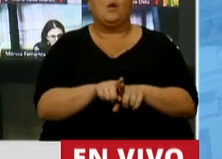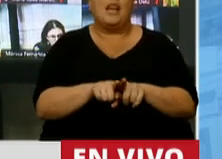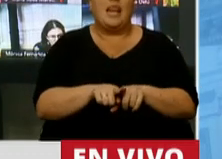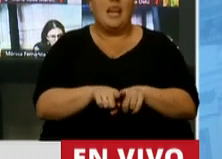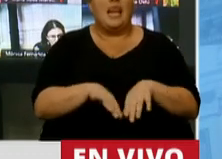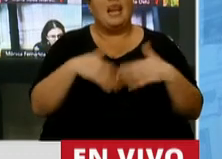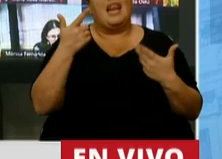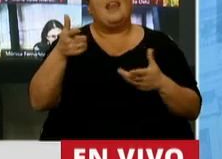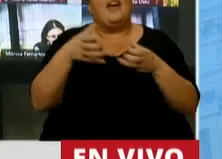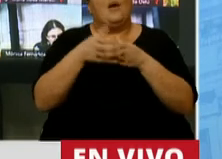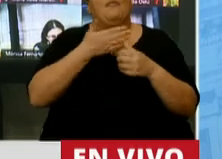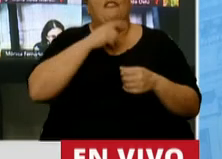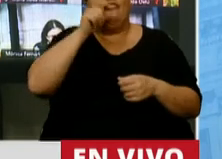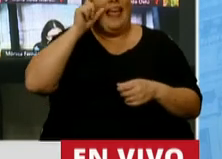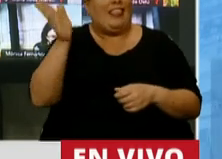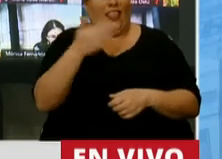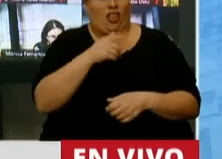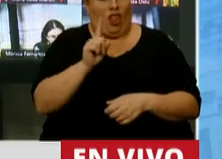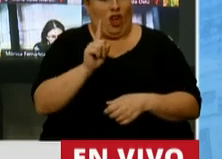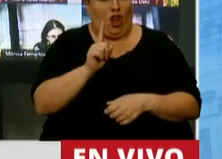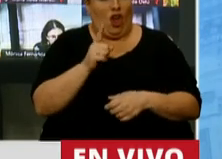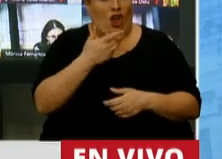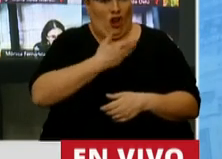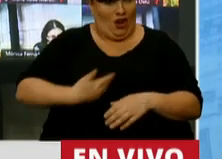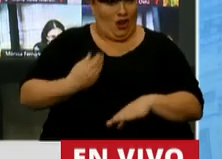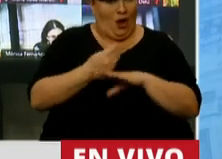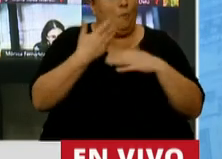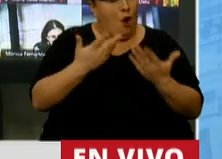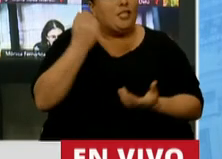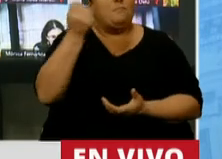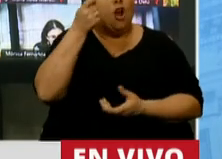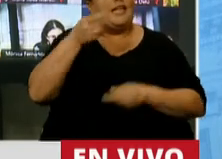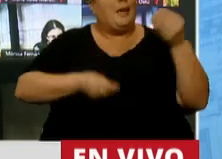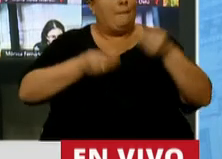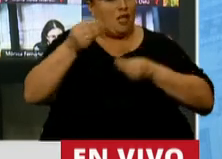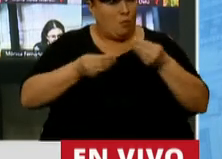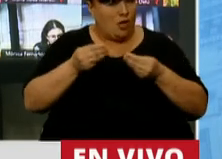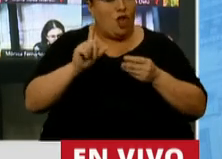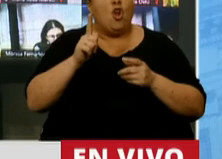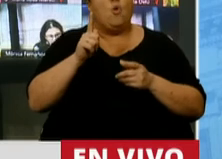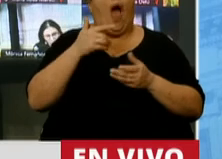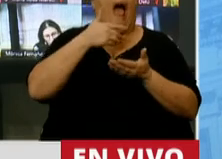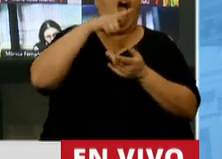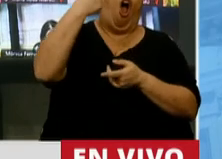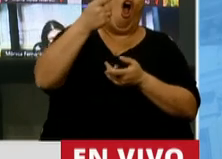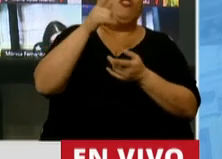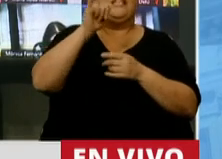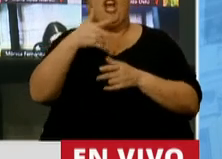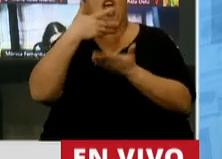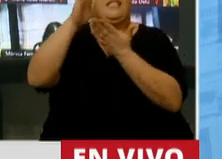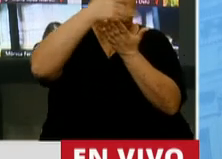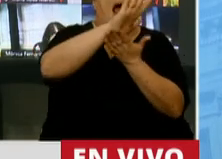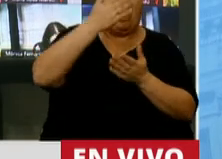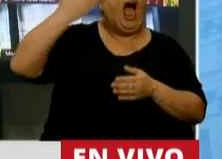del frente de todos. Y por eso es importante este presupuesto. Porque no discriminó como otros presupuestos